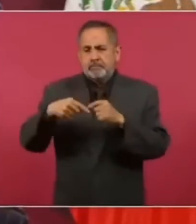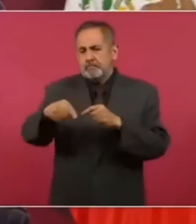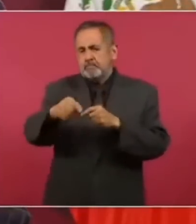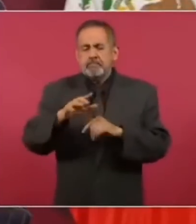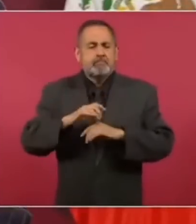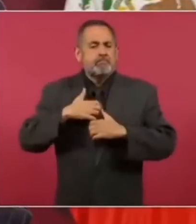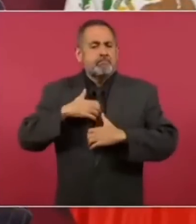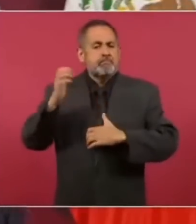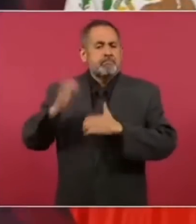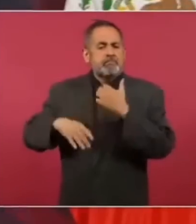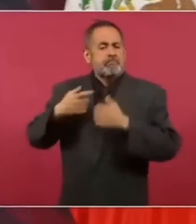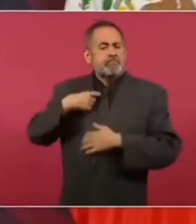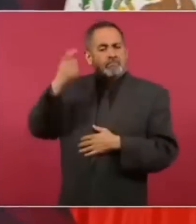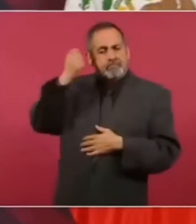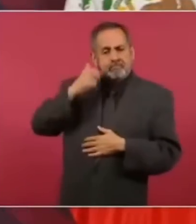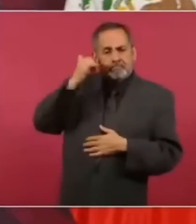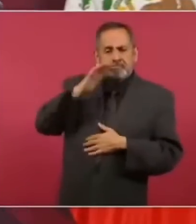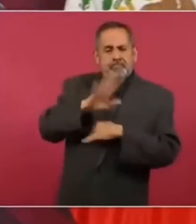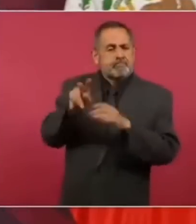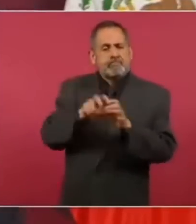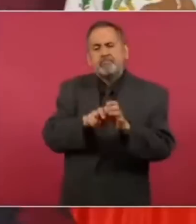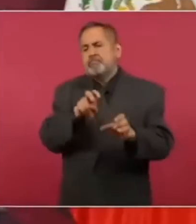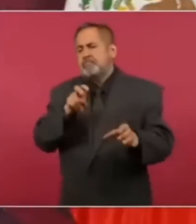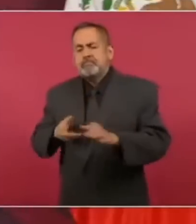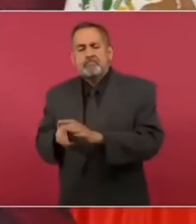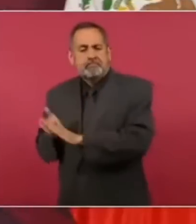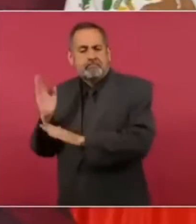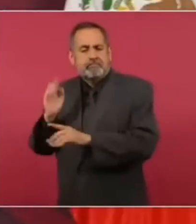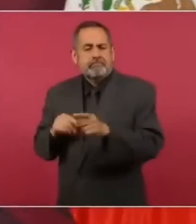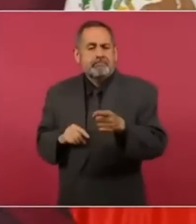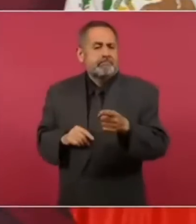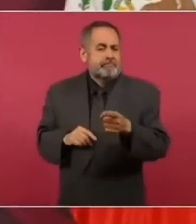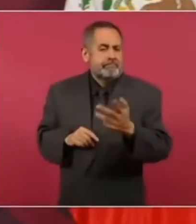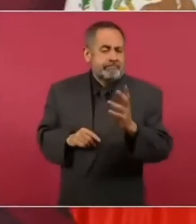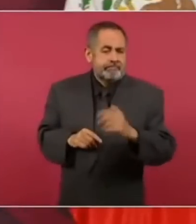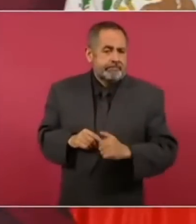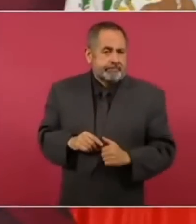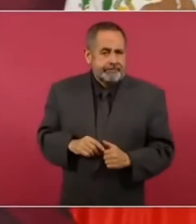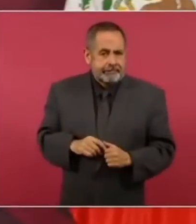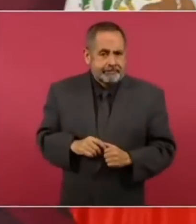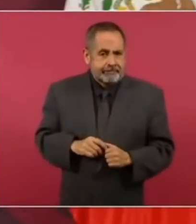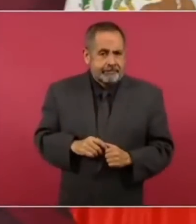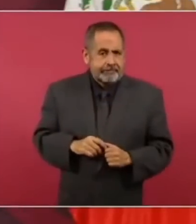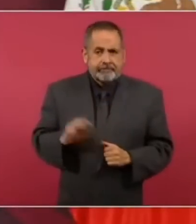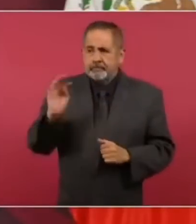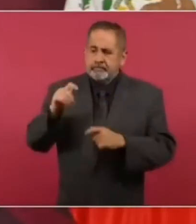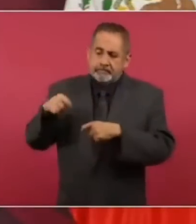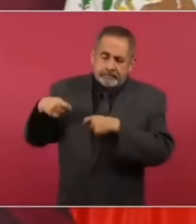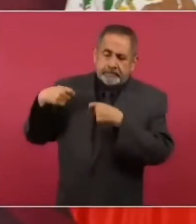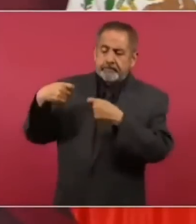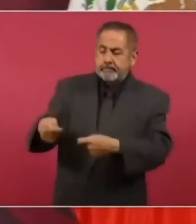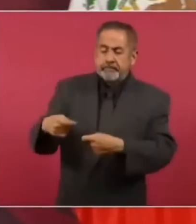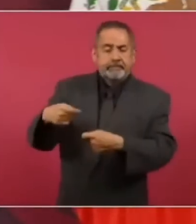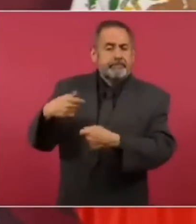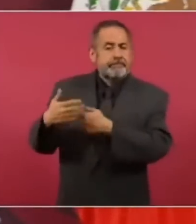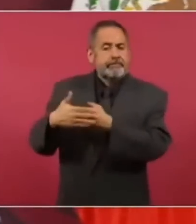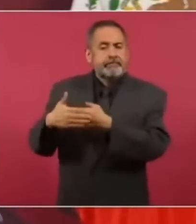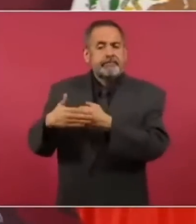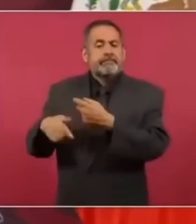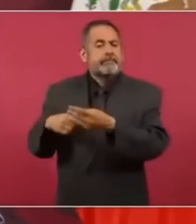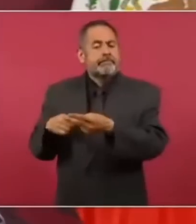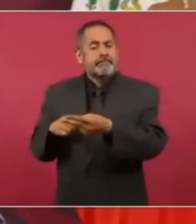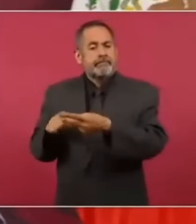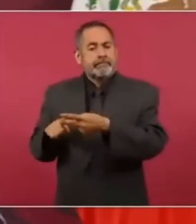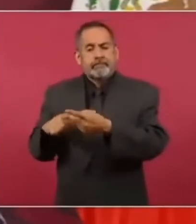jubilar y este es posible que